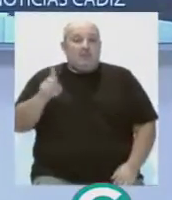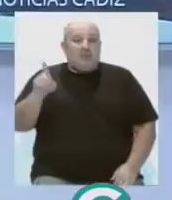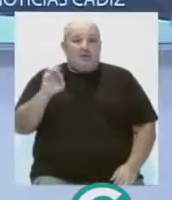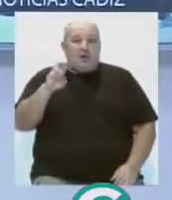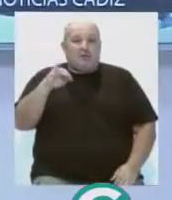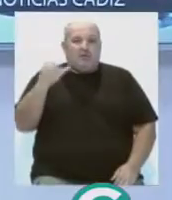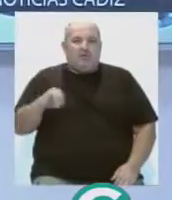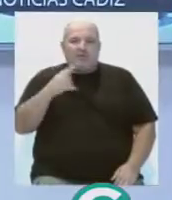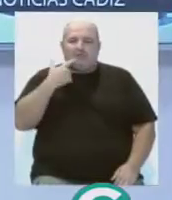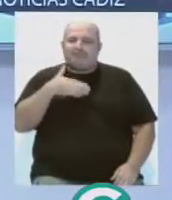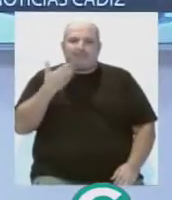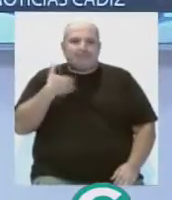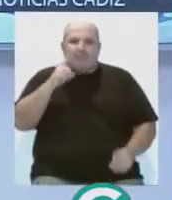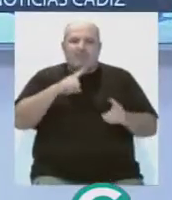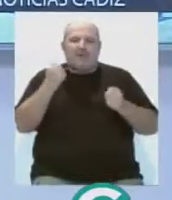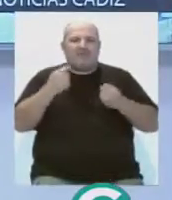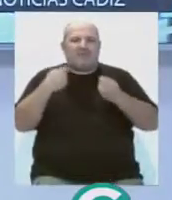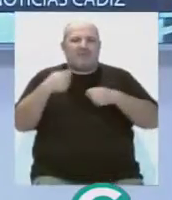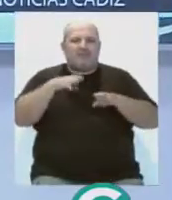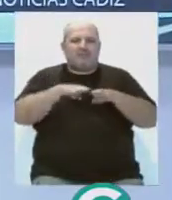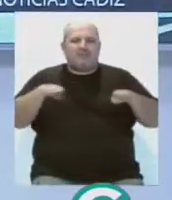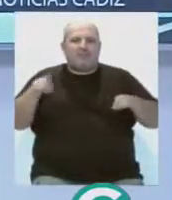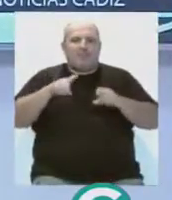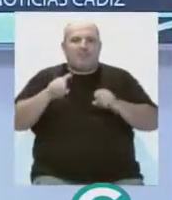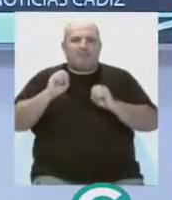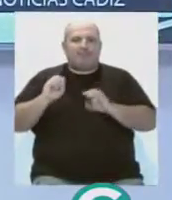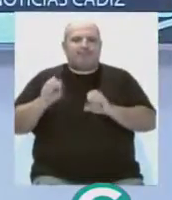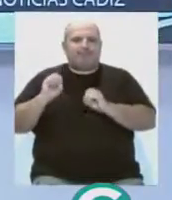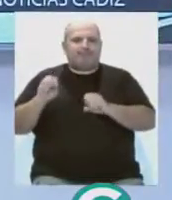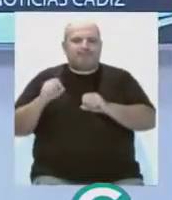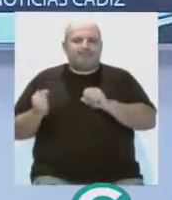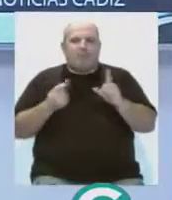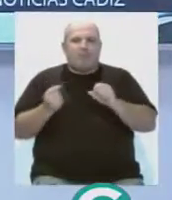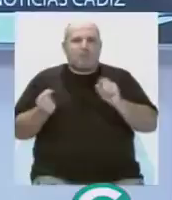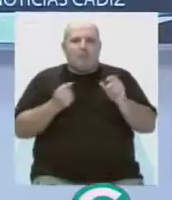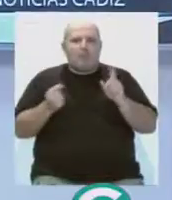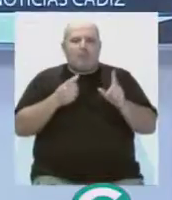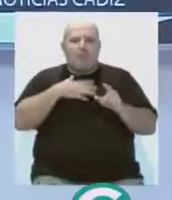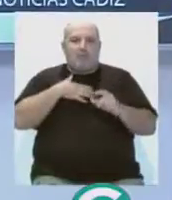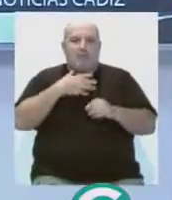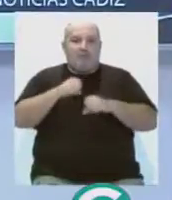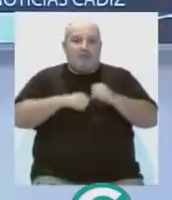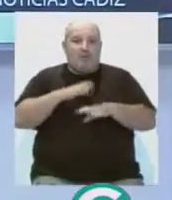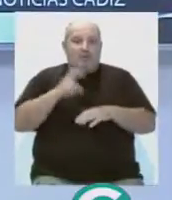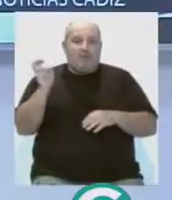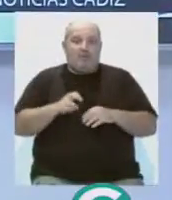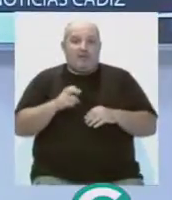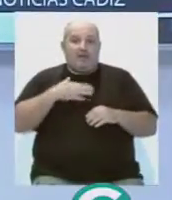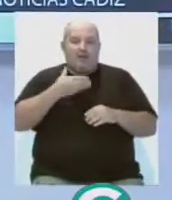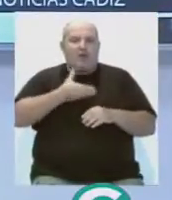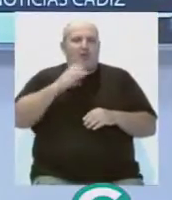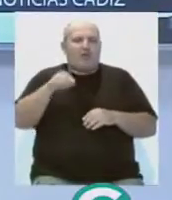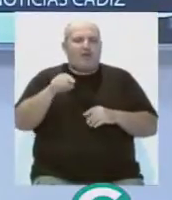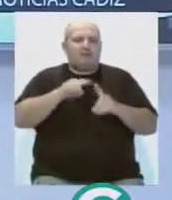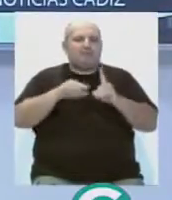José Ortiz lamenta que algunos concesionarios de coches se planteen abandonar la ciudad a causa de las obras del carril bici. Según el concejal, se